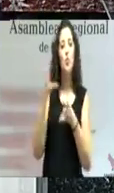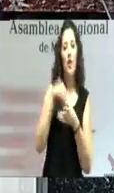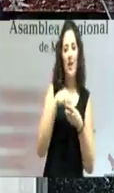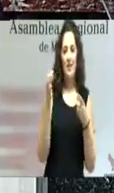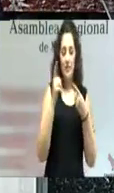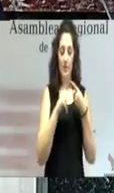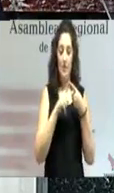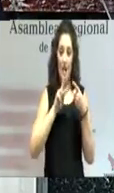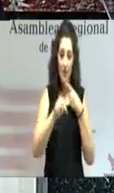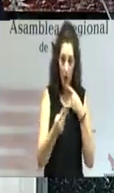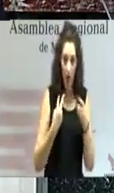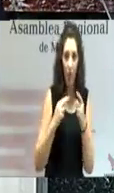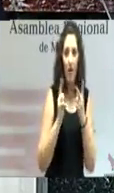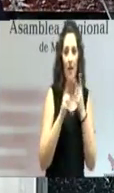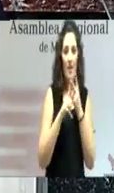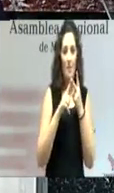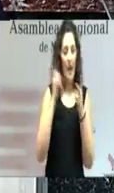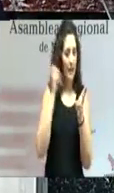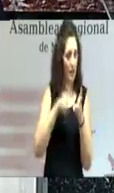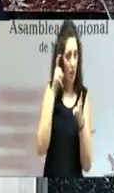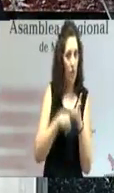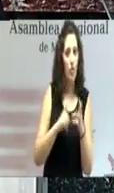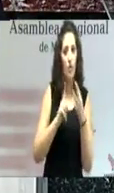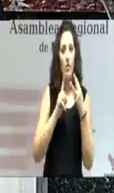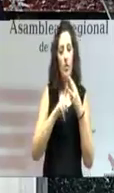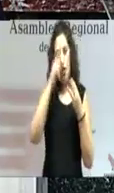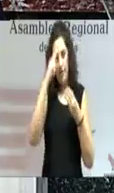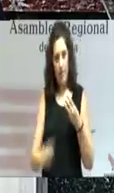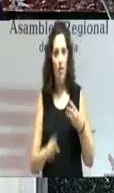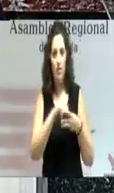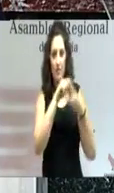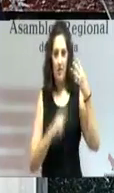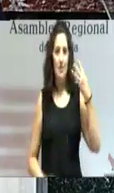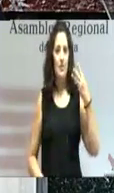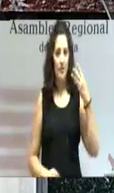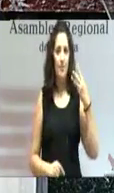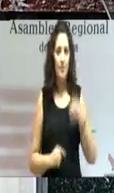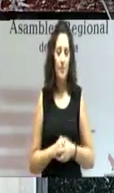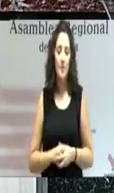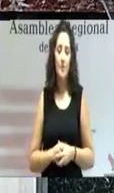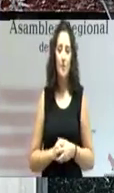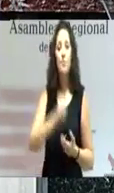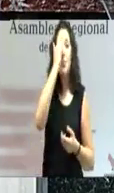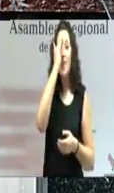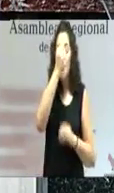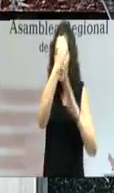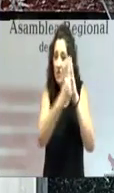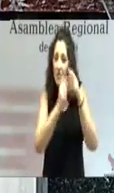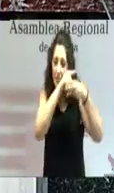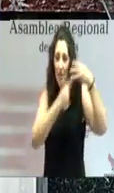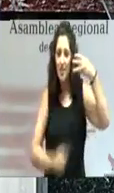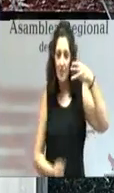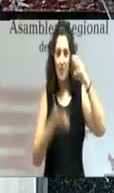transparencia, la participación y la honestidad. Tres principios esenciales para que